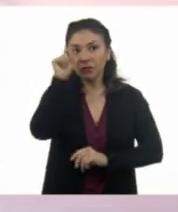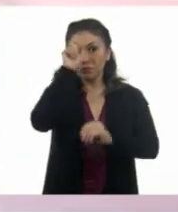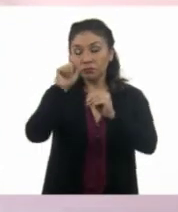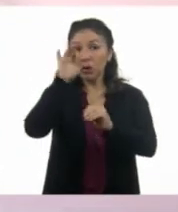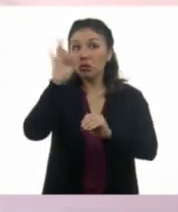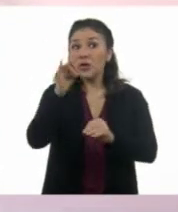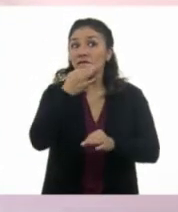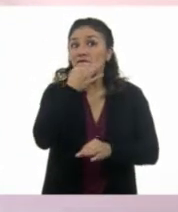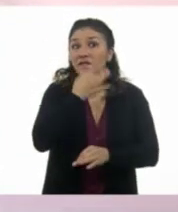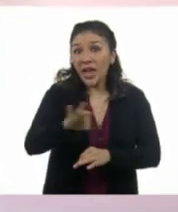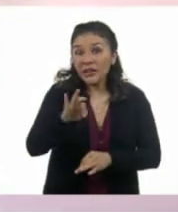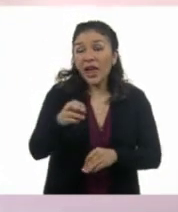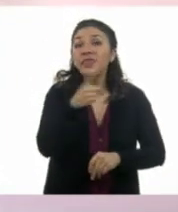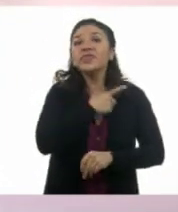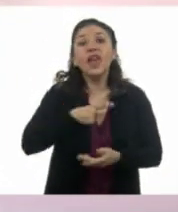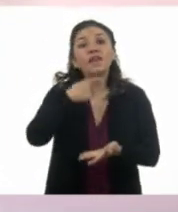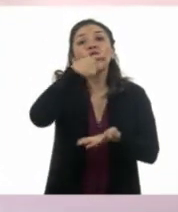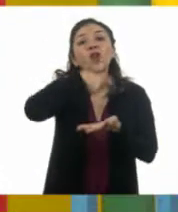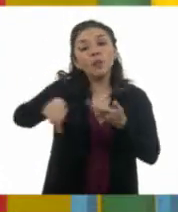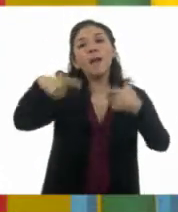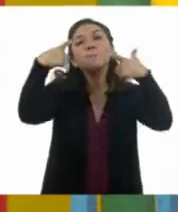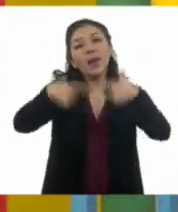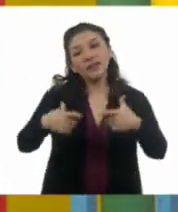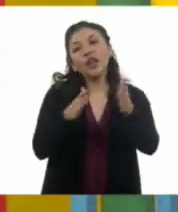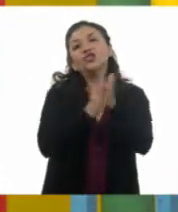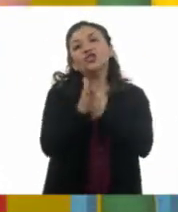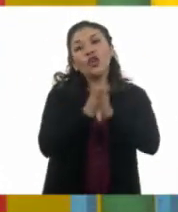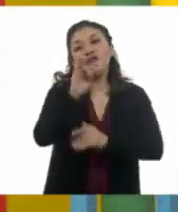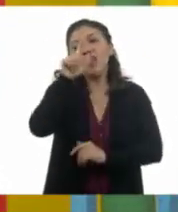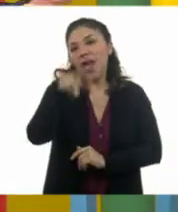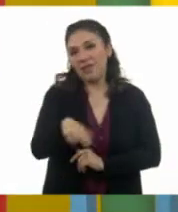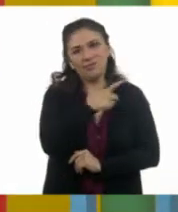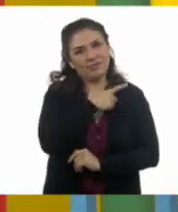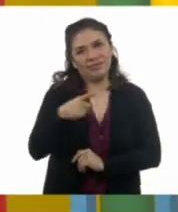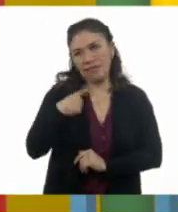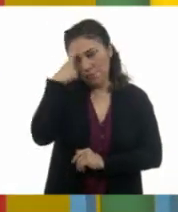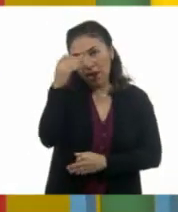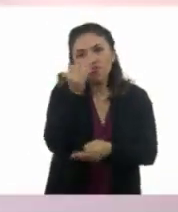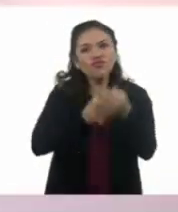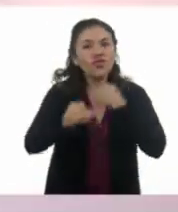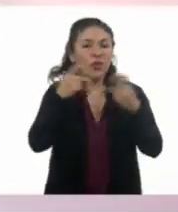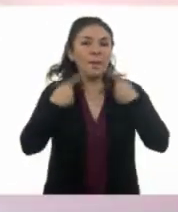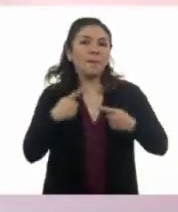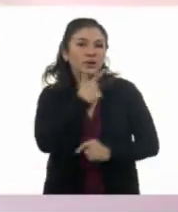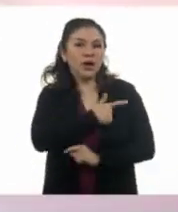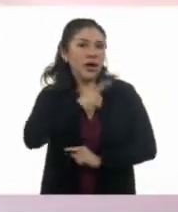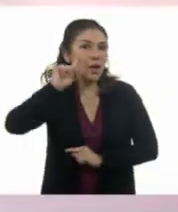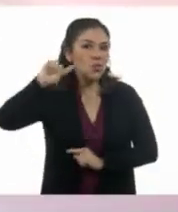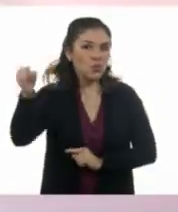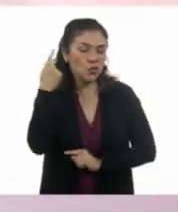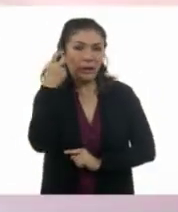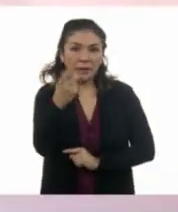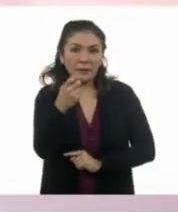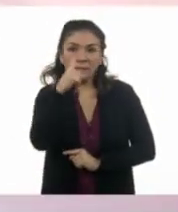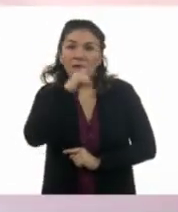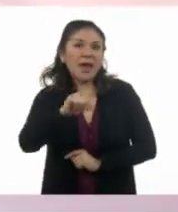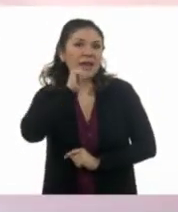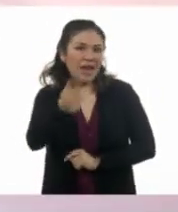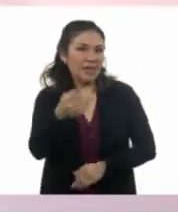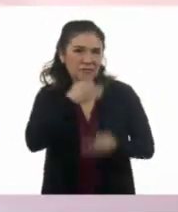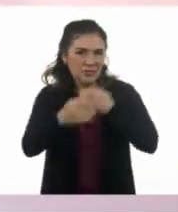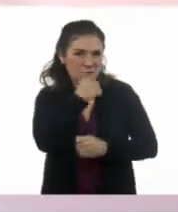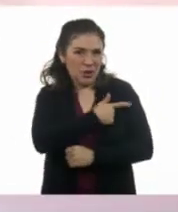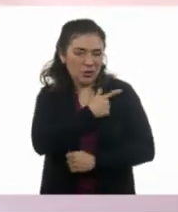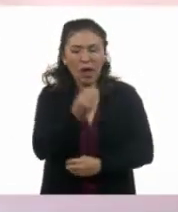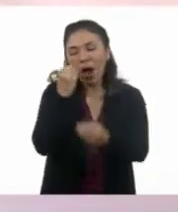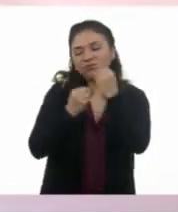van a realizar la fiesta, ¿qué pastel van a comprar? Tiene que ser pastel sabor chocoflan. Ok, muy Ese es el que les gusta a todos. Con ese no va a haber fallas. Así